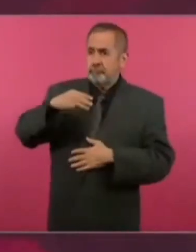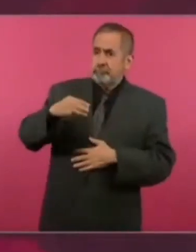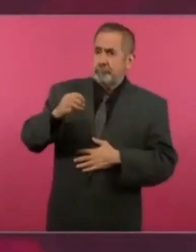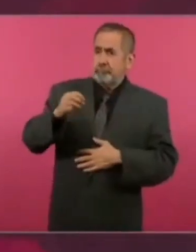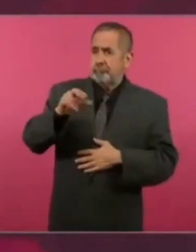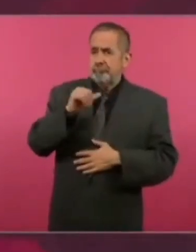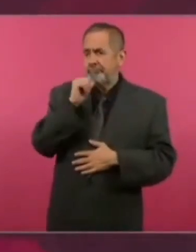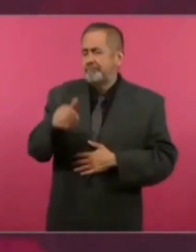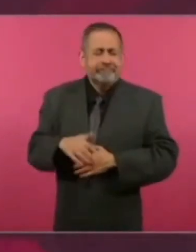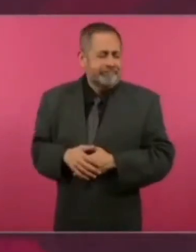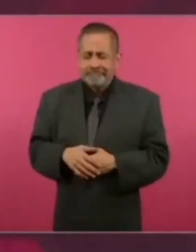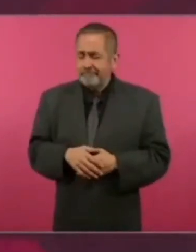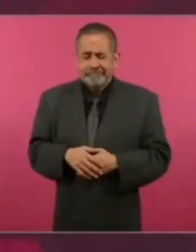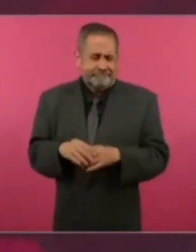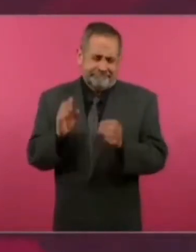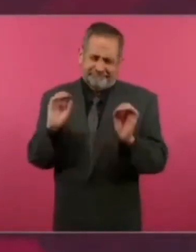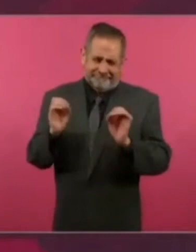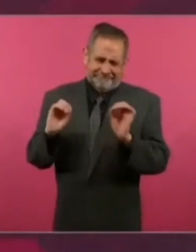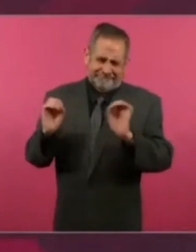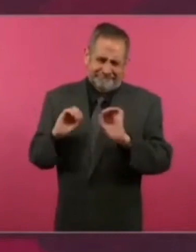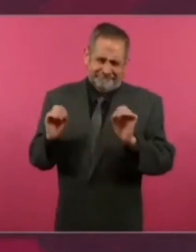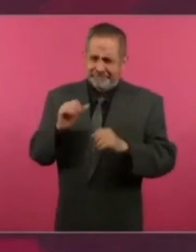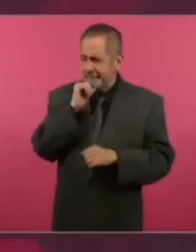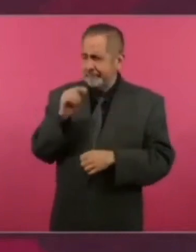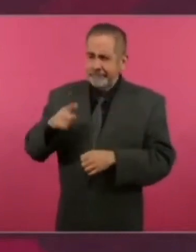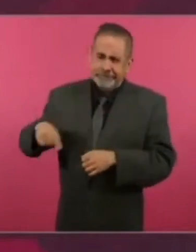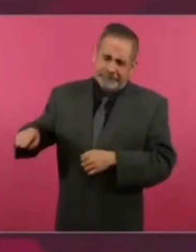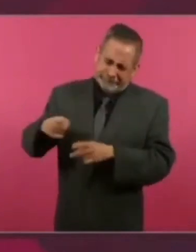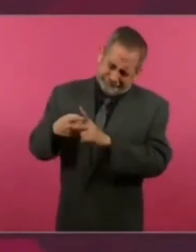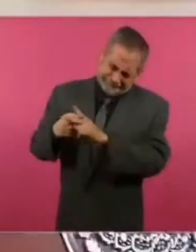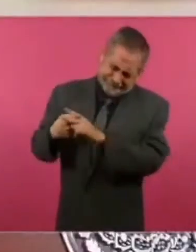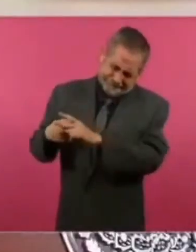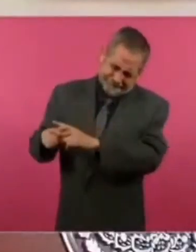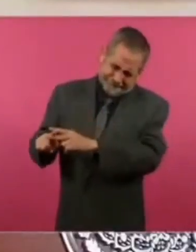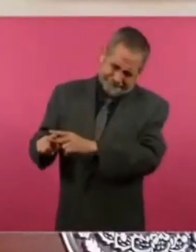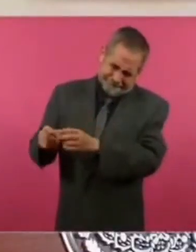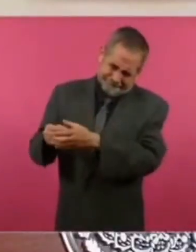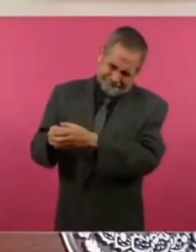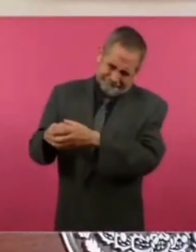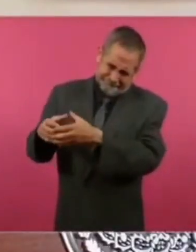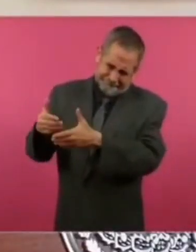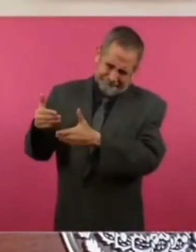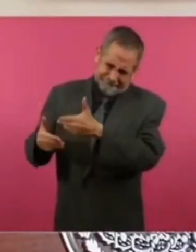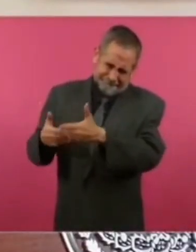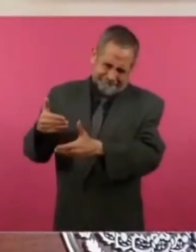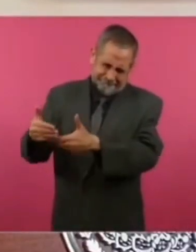No gobernamos en ningún estado de la república.